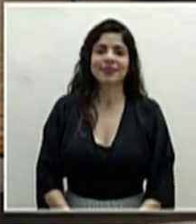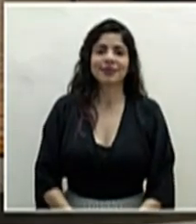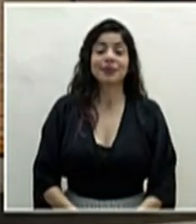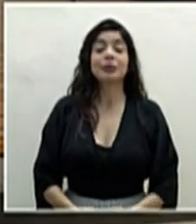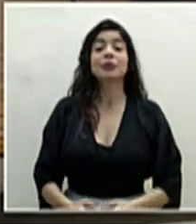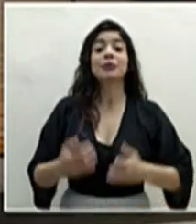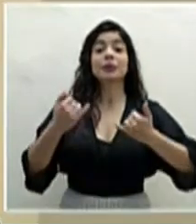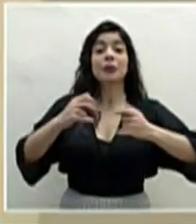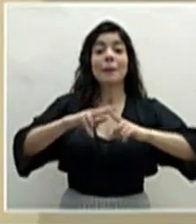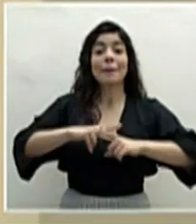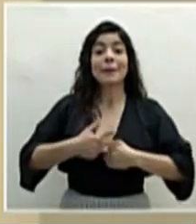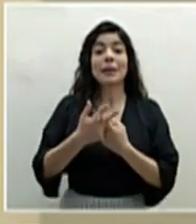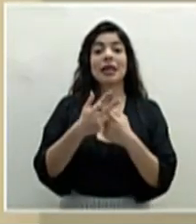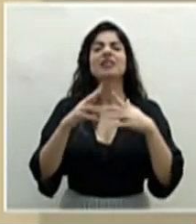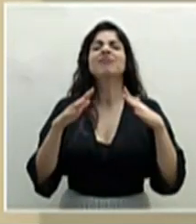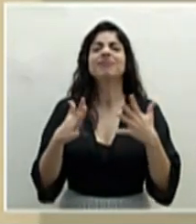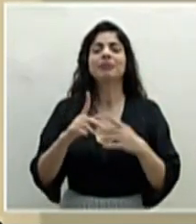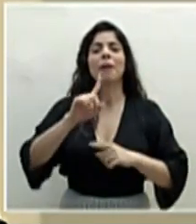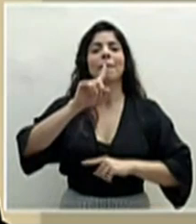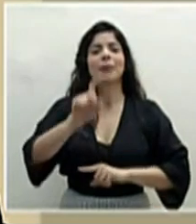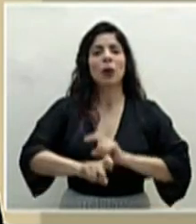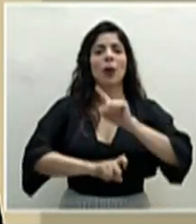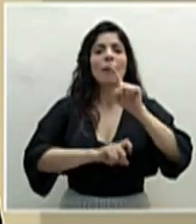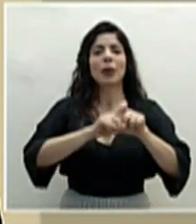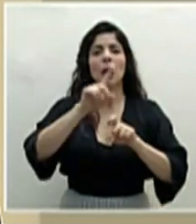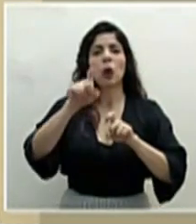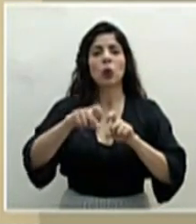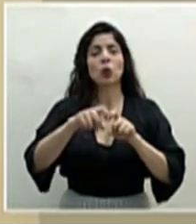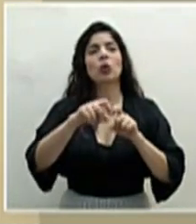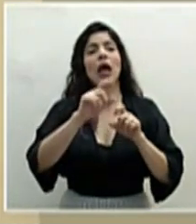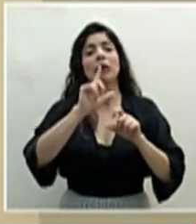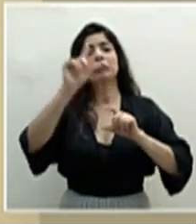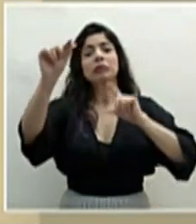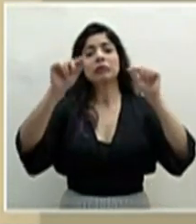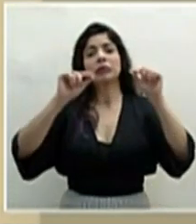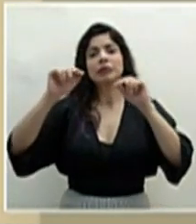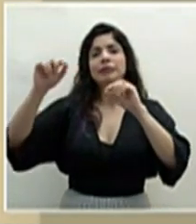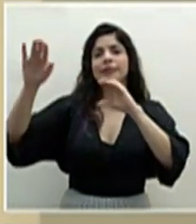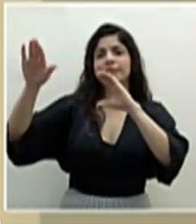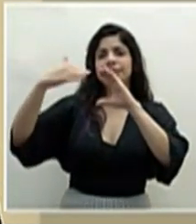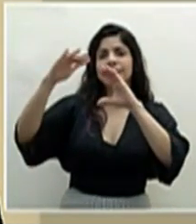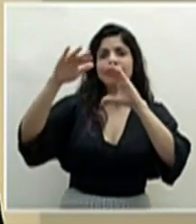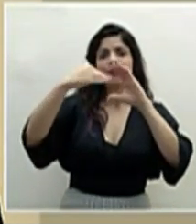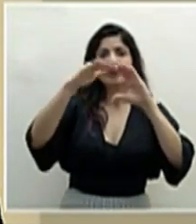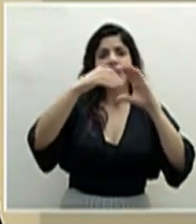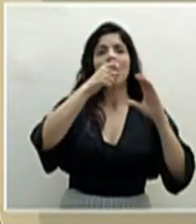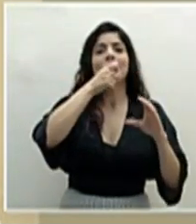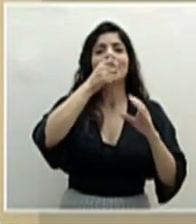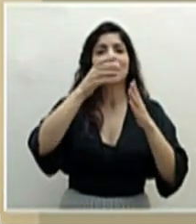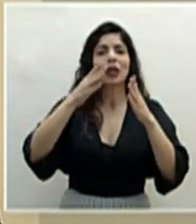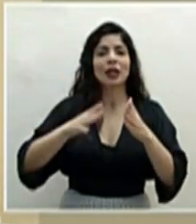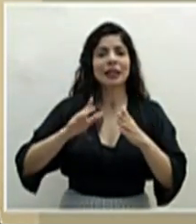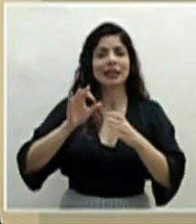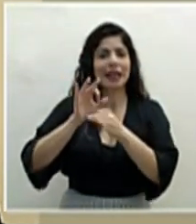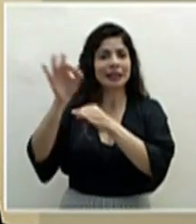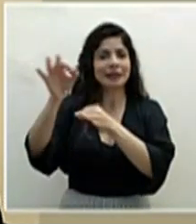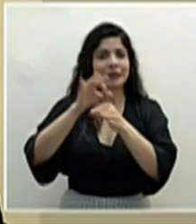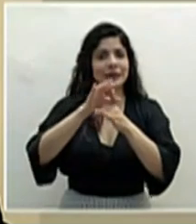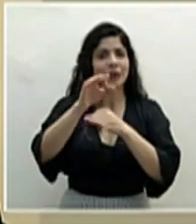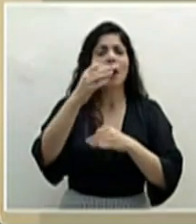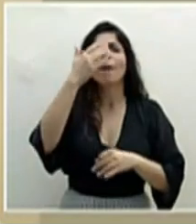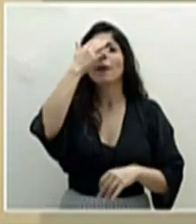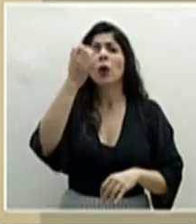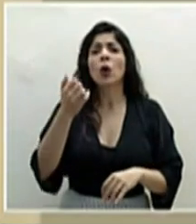Damos inicio con el periodo de consultas que recibimos vía remota por parte de los colegas de medios regionales, esto debido